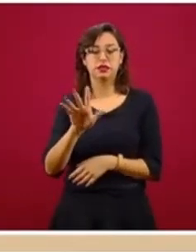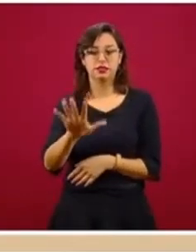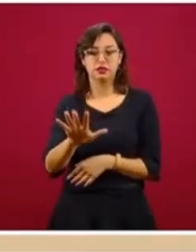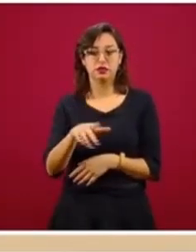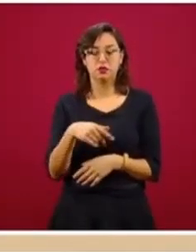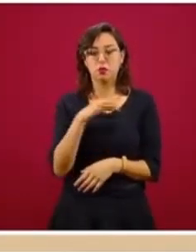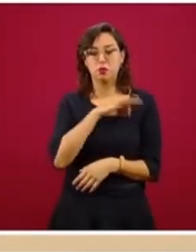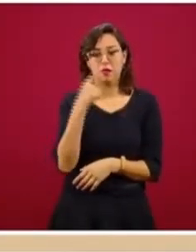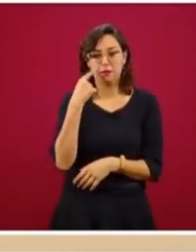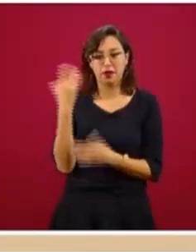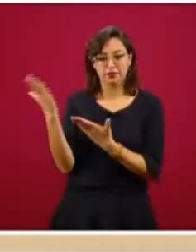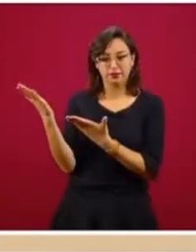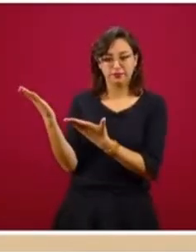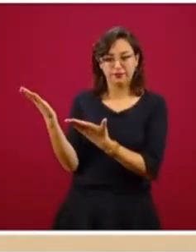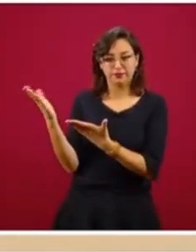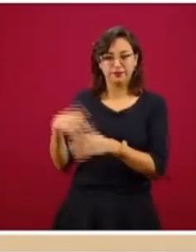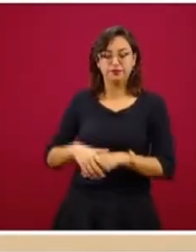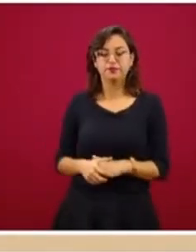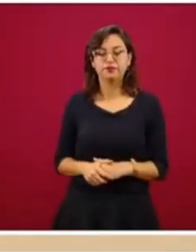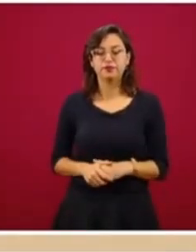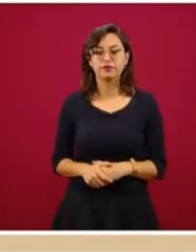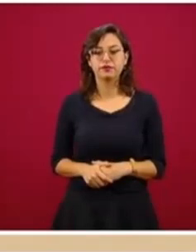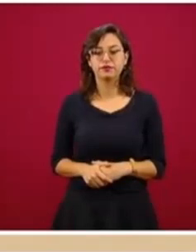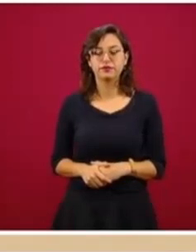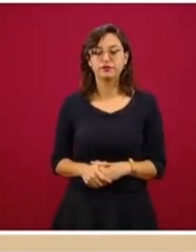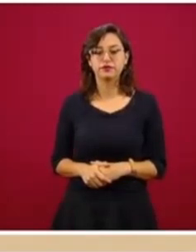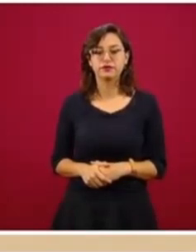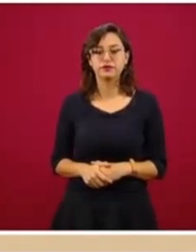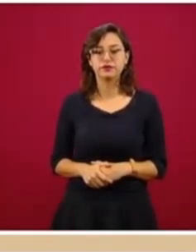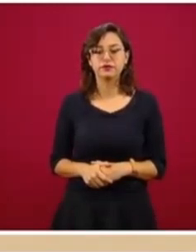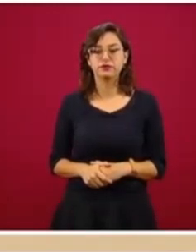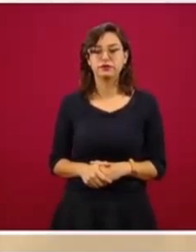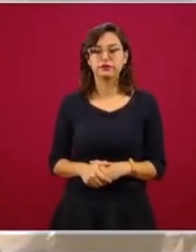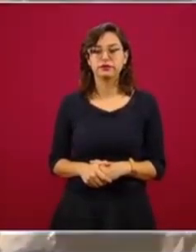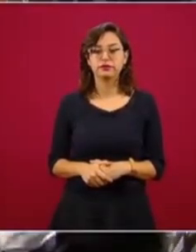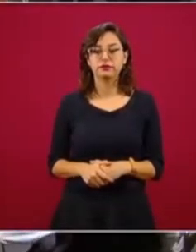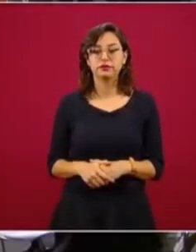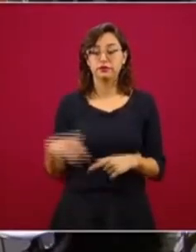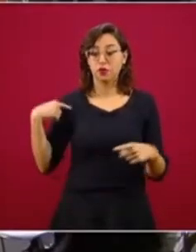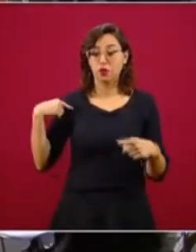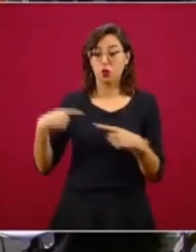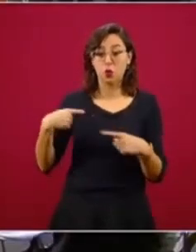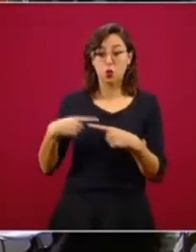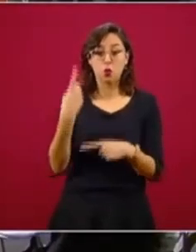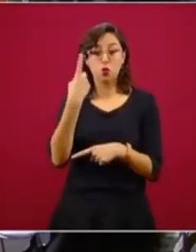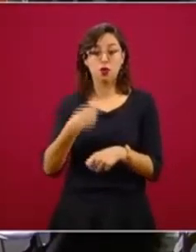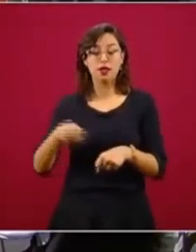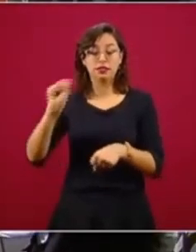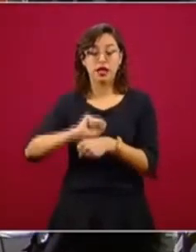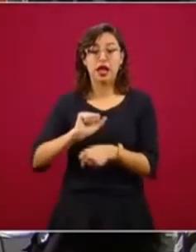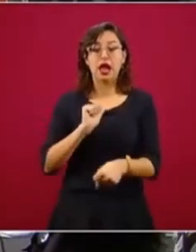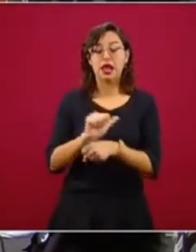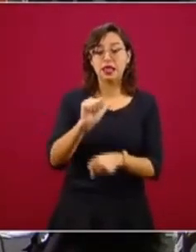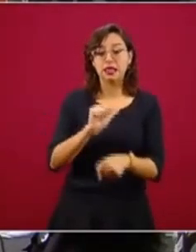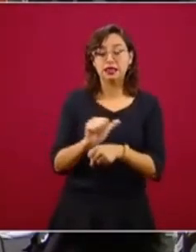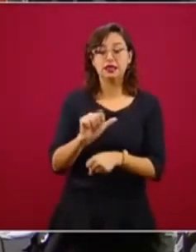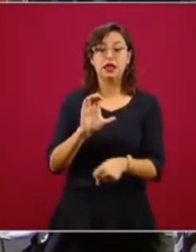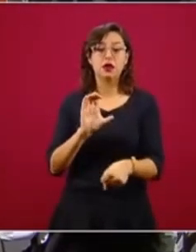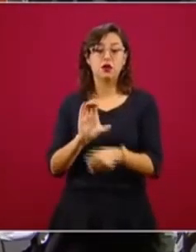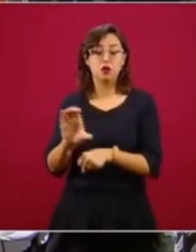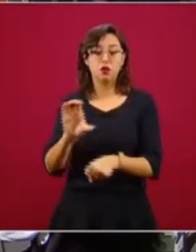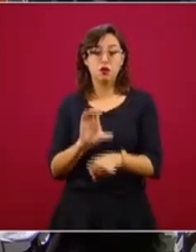de esta última semana de retornos desde Argentina, Colombia y Panamá.